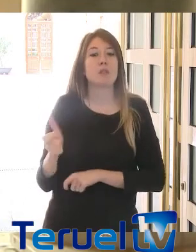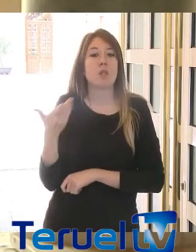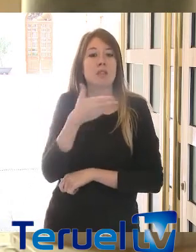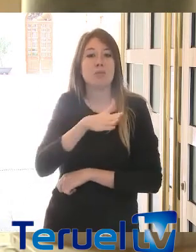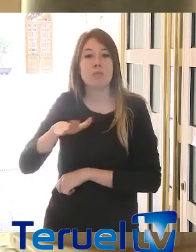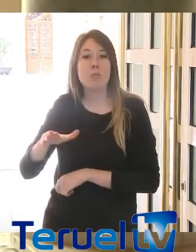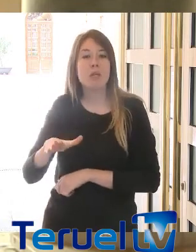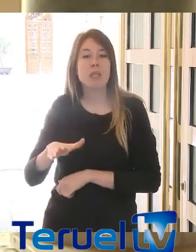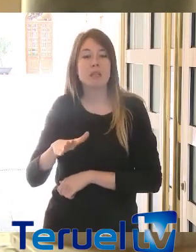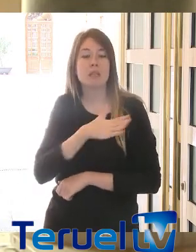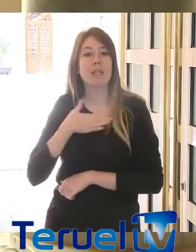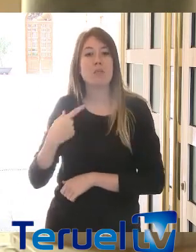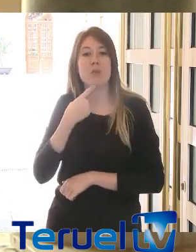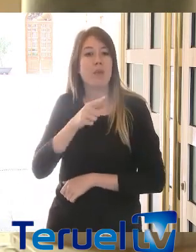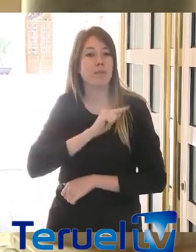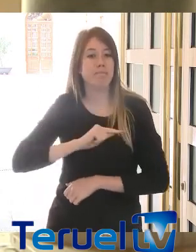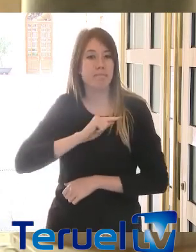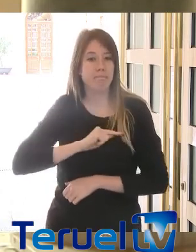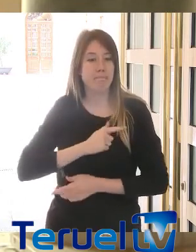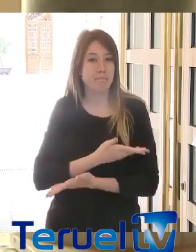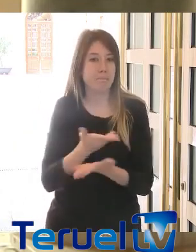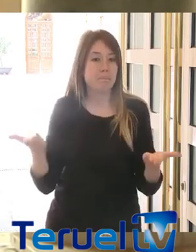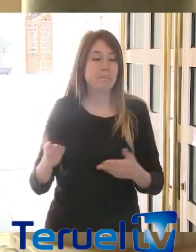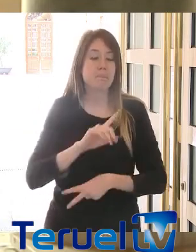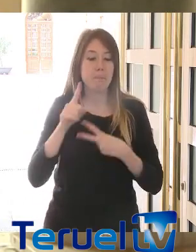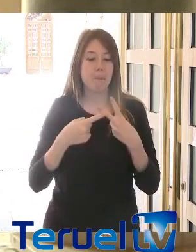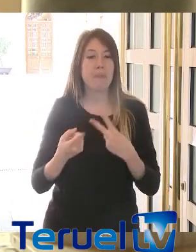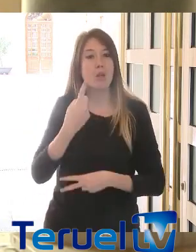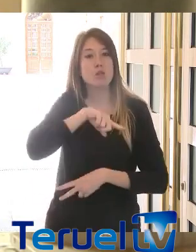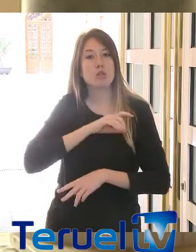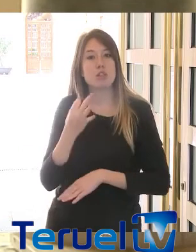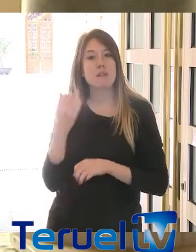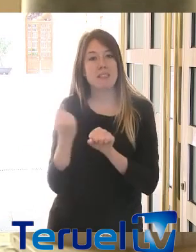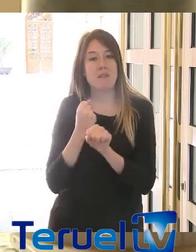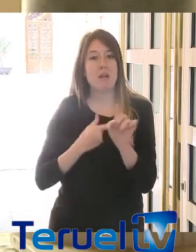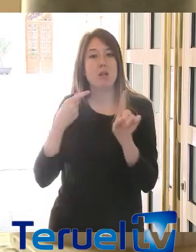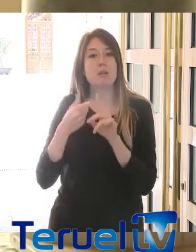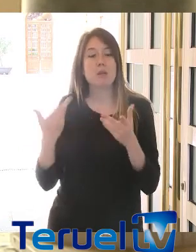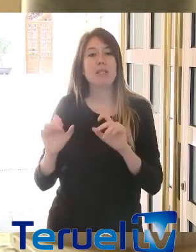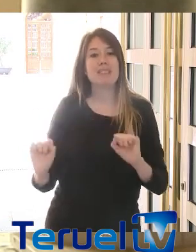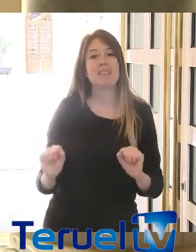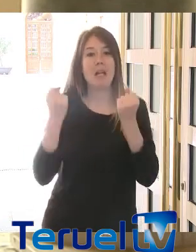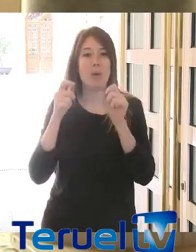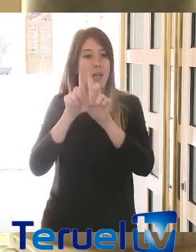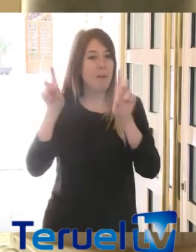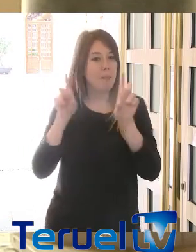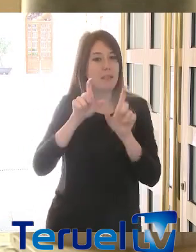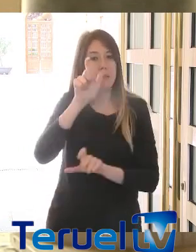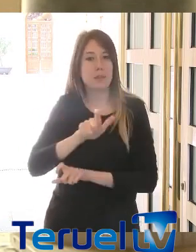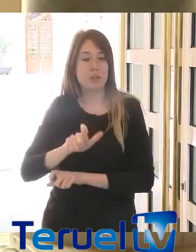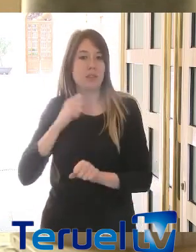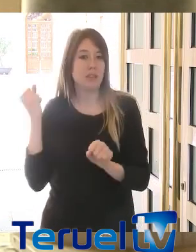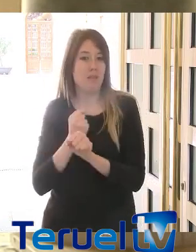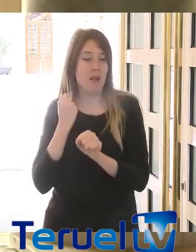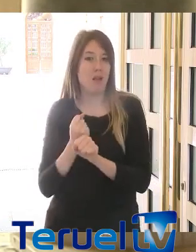mandamos las condolencias a su familia. En segundo lugar, tenemos que trabajar para salvar empresas y trabajadores, para